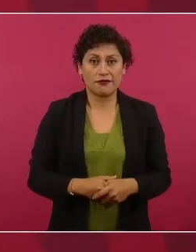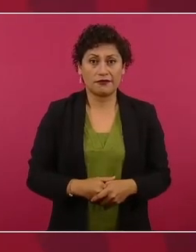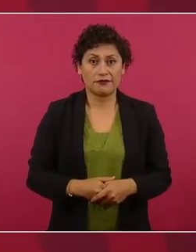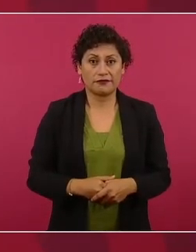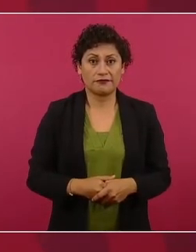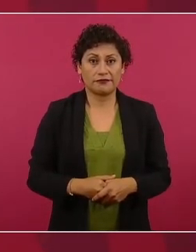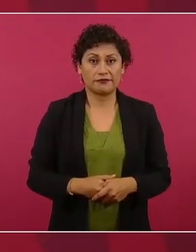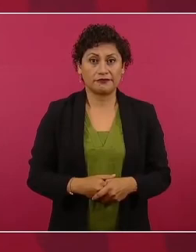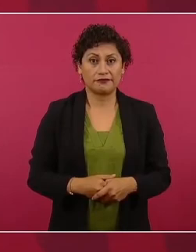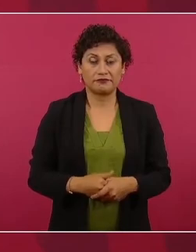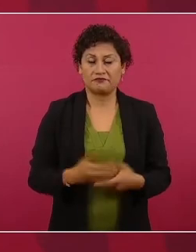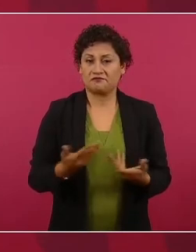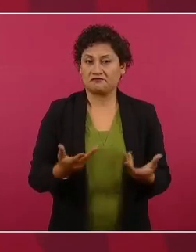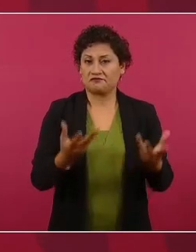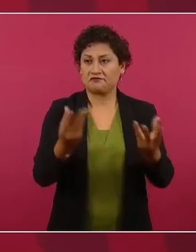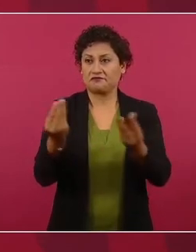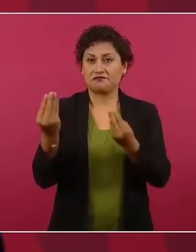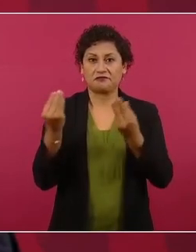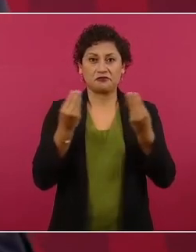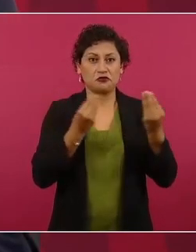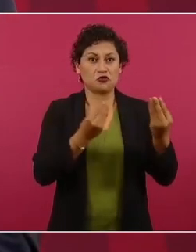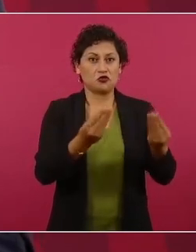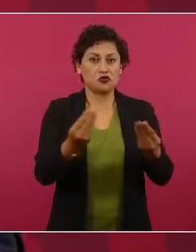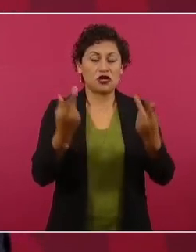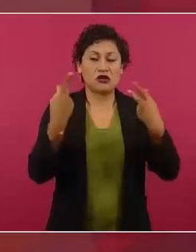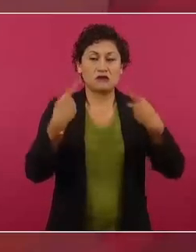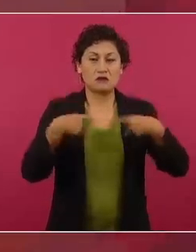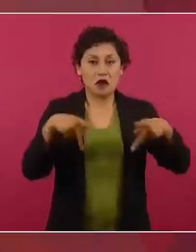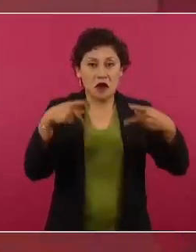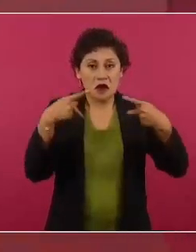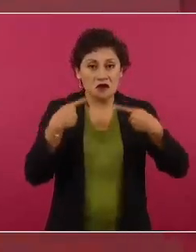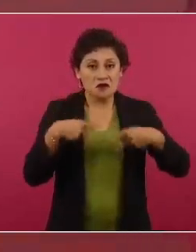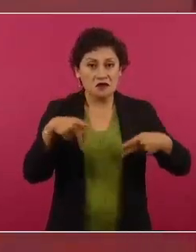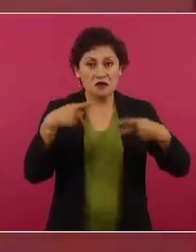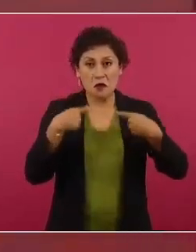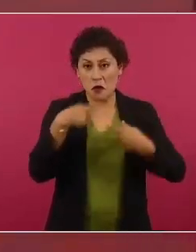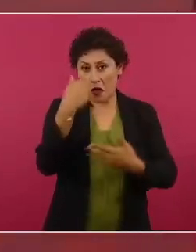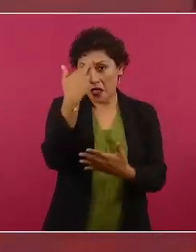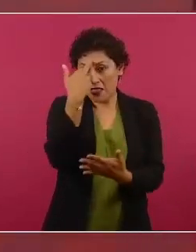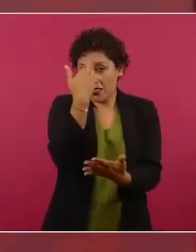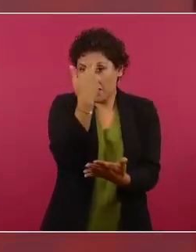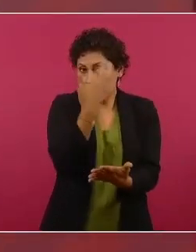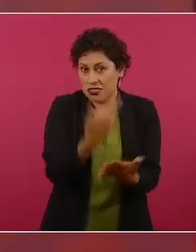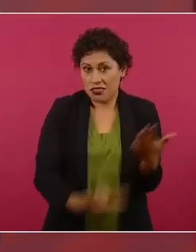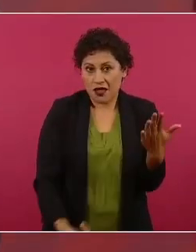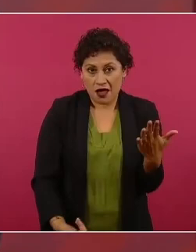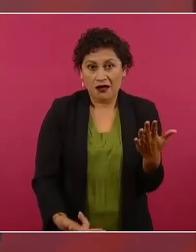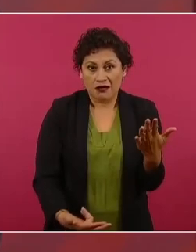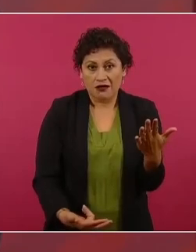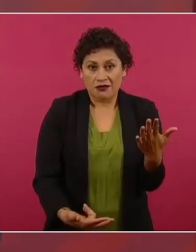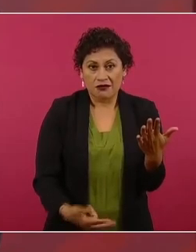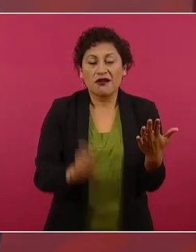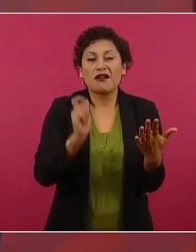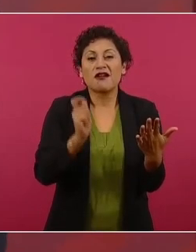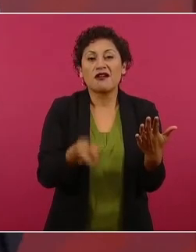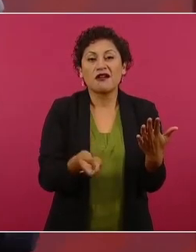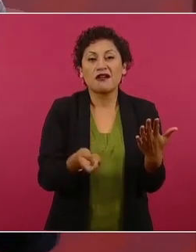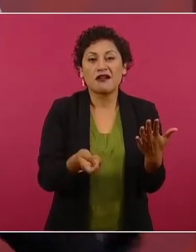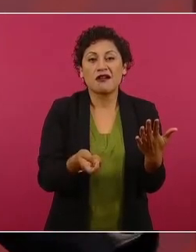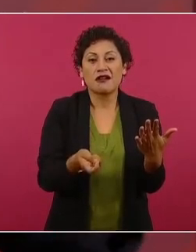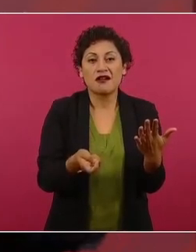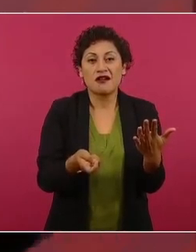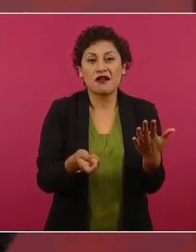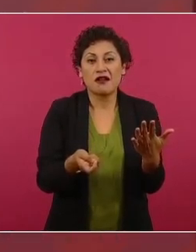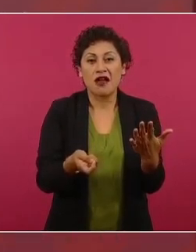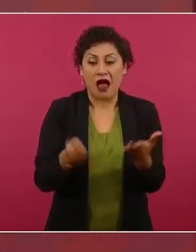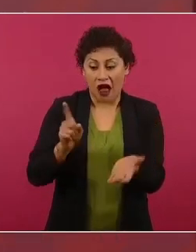de delincuentes que son aprendidos y que